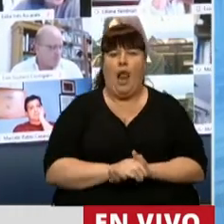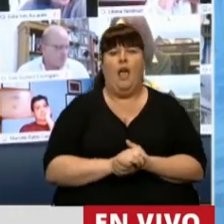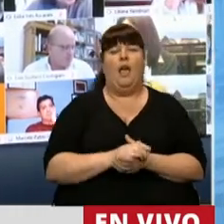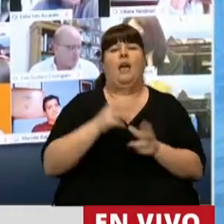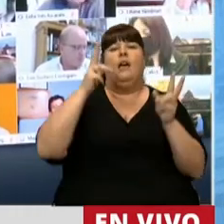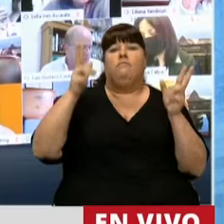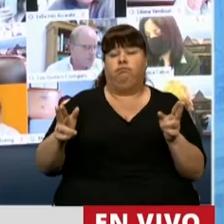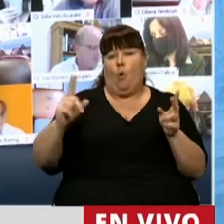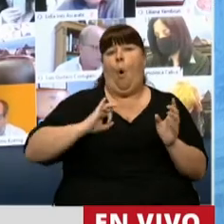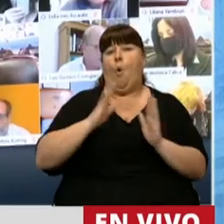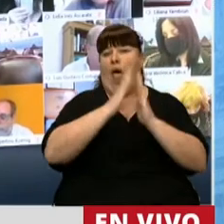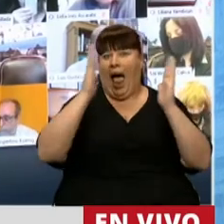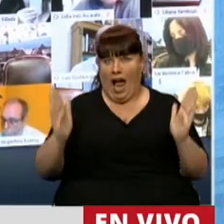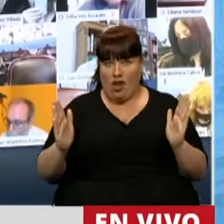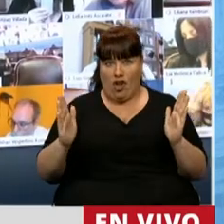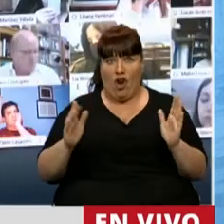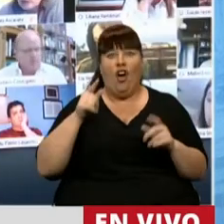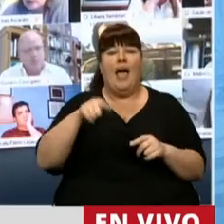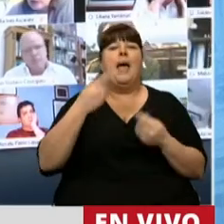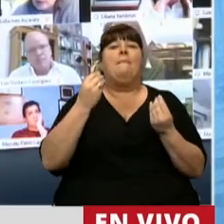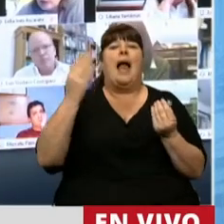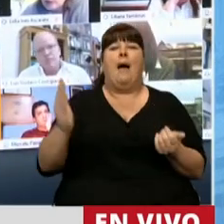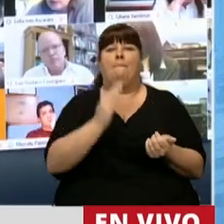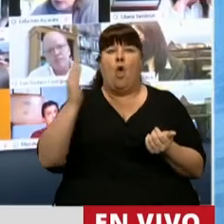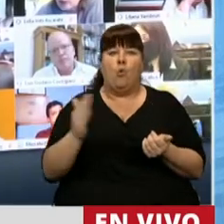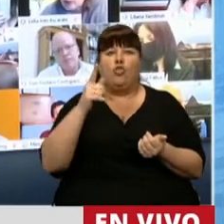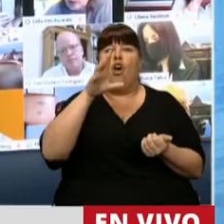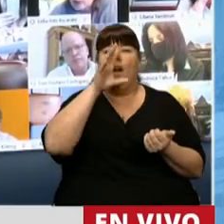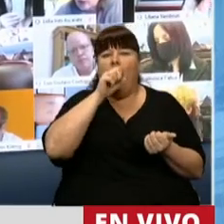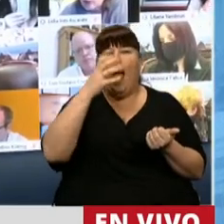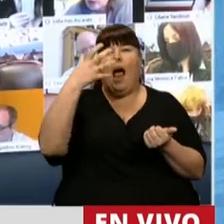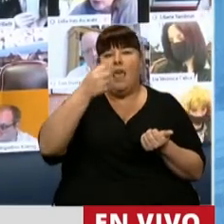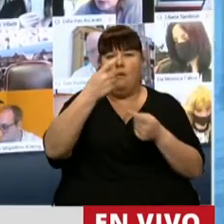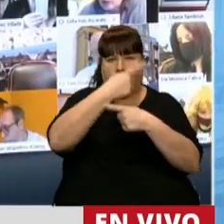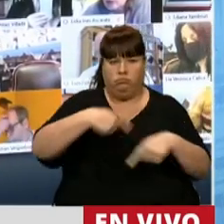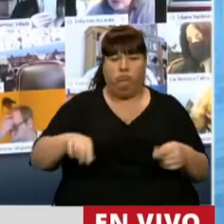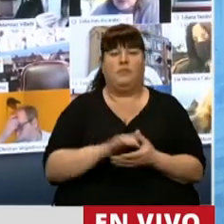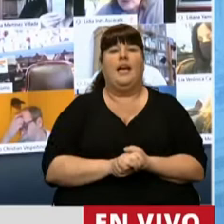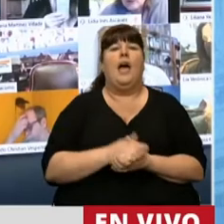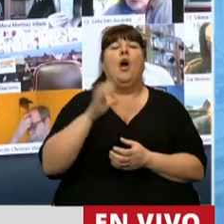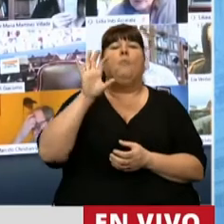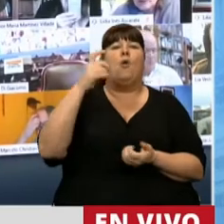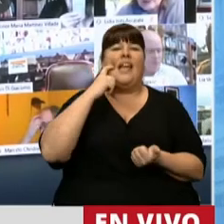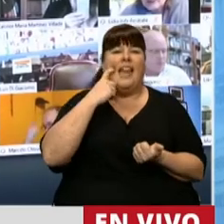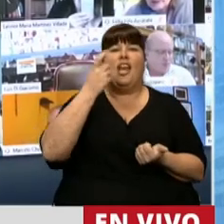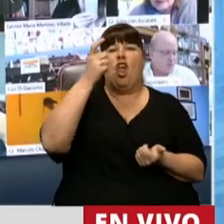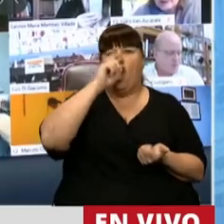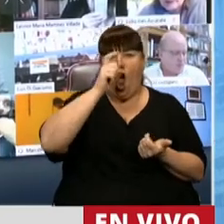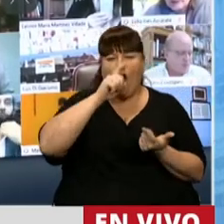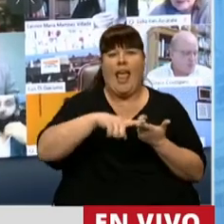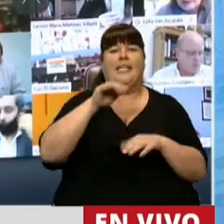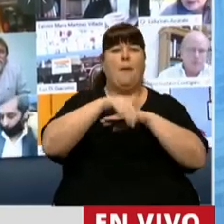el término de 365 días de la cadena de producción de cítricos en las provincias de Entre Ríos, Corrientes,